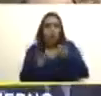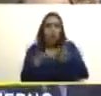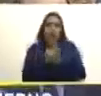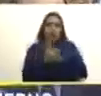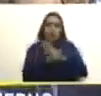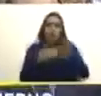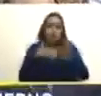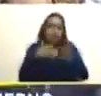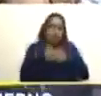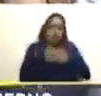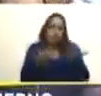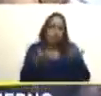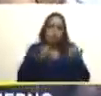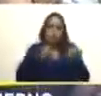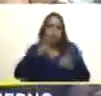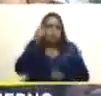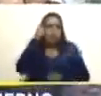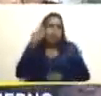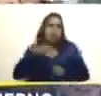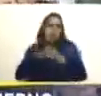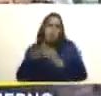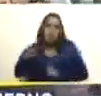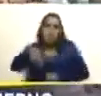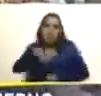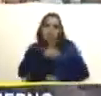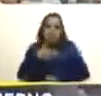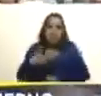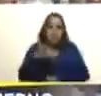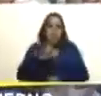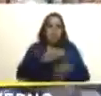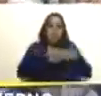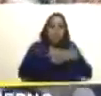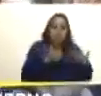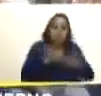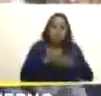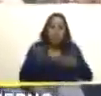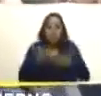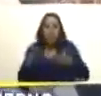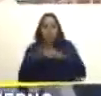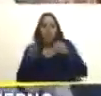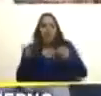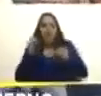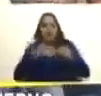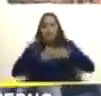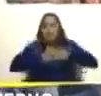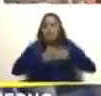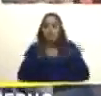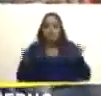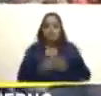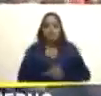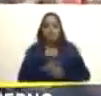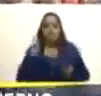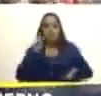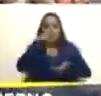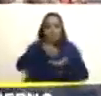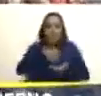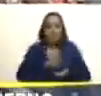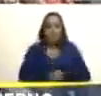orden el día que quieran y donde quieran y están a la orden todos estamos todos a la orden para venir